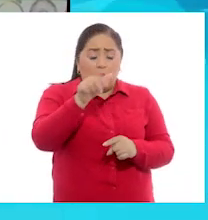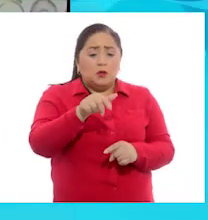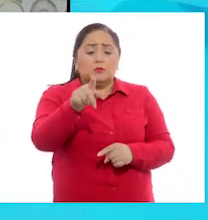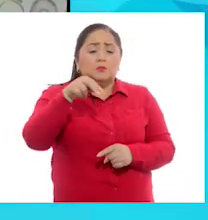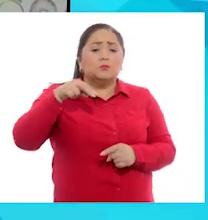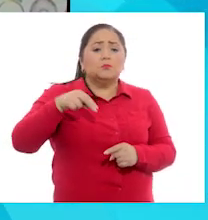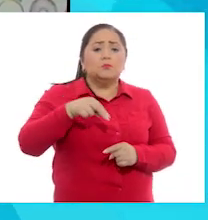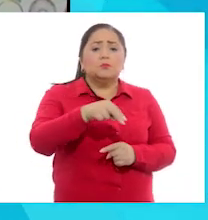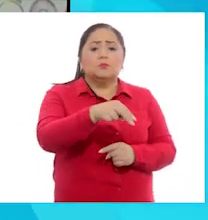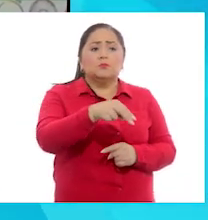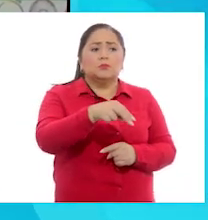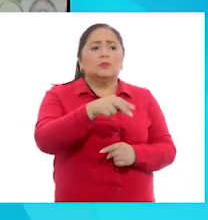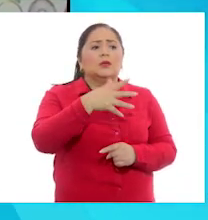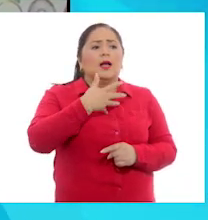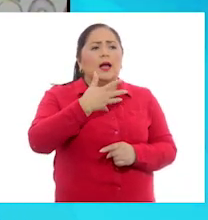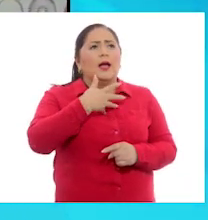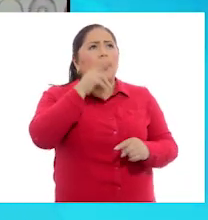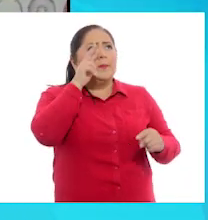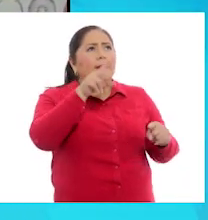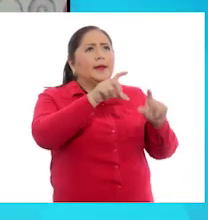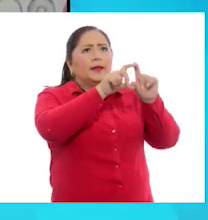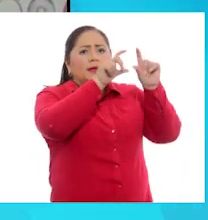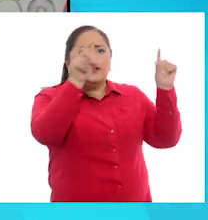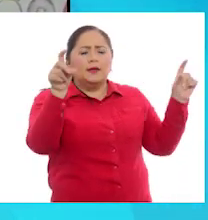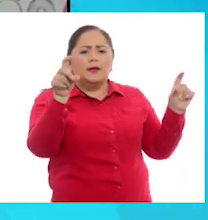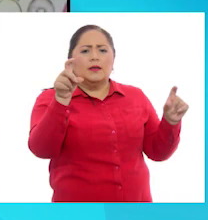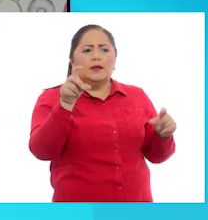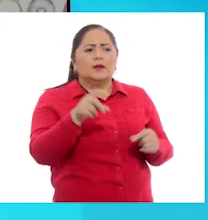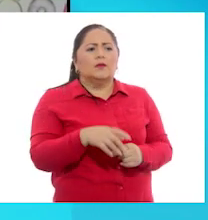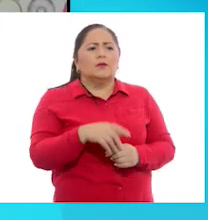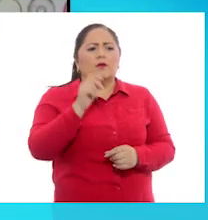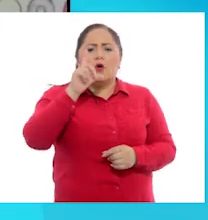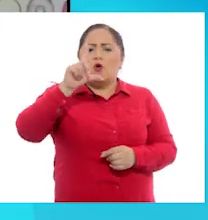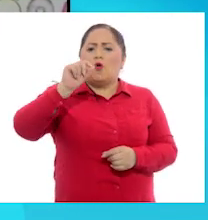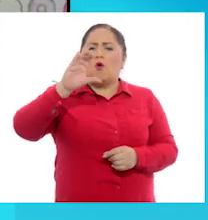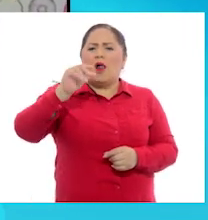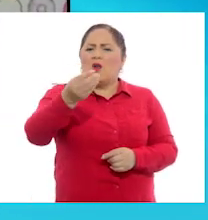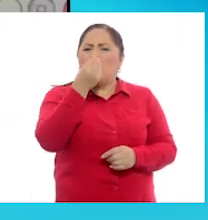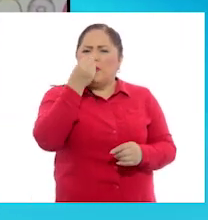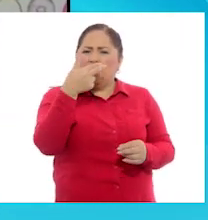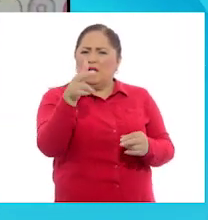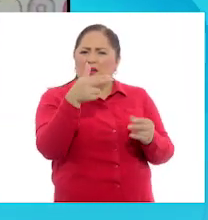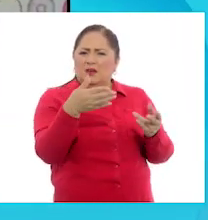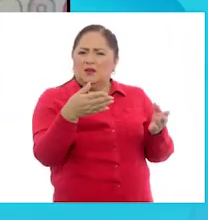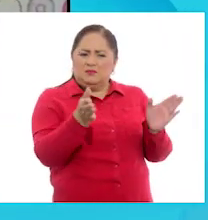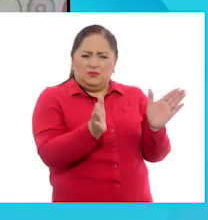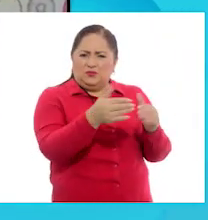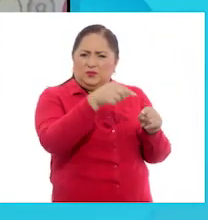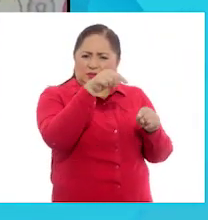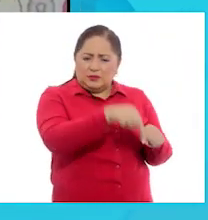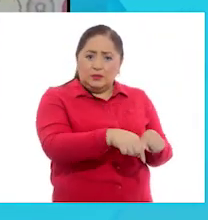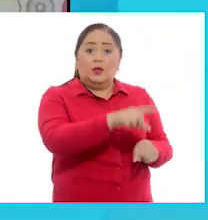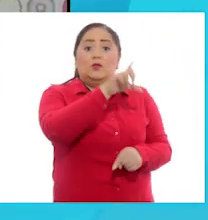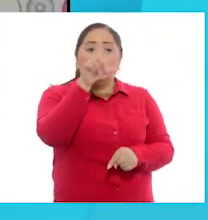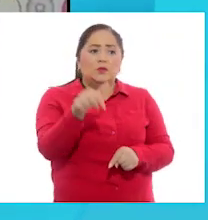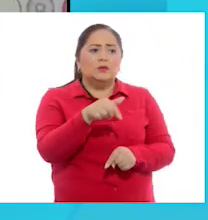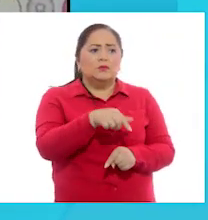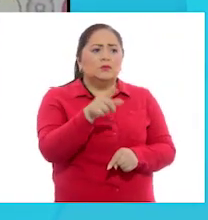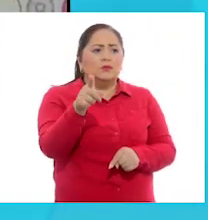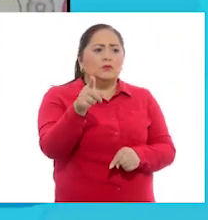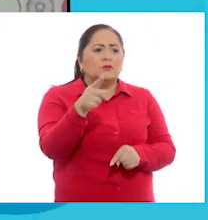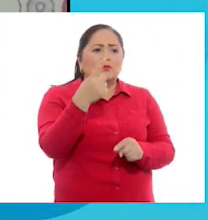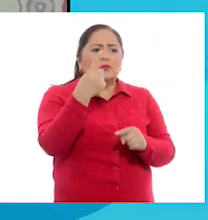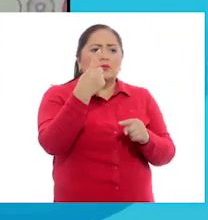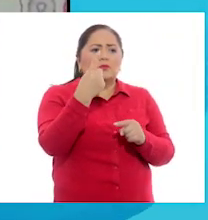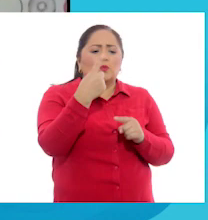izquierda hay un local de comida. Y te sentas